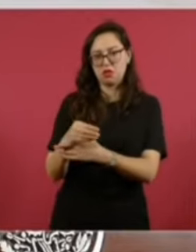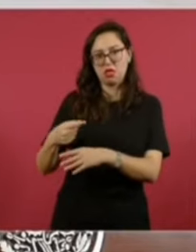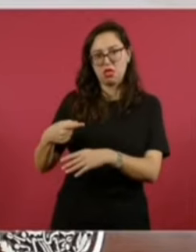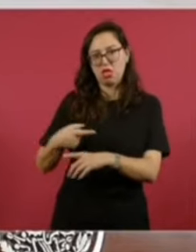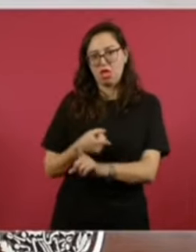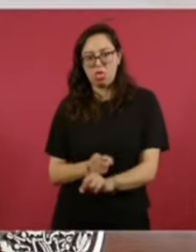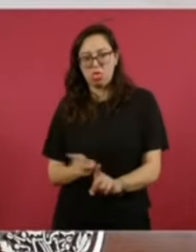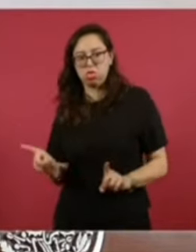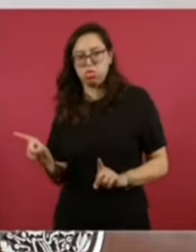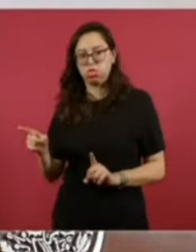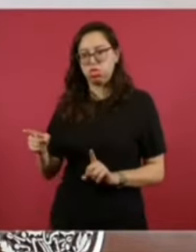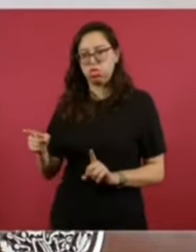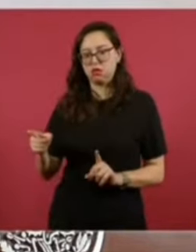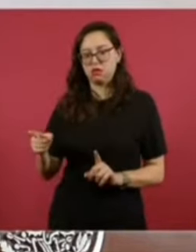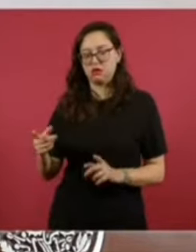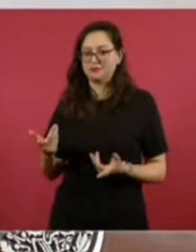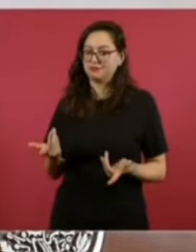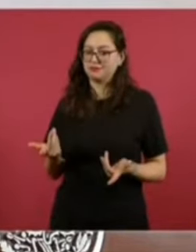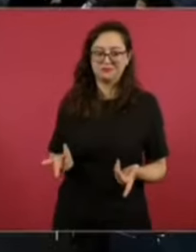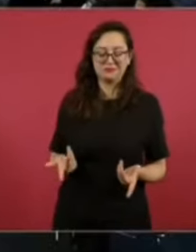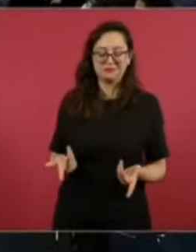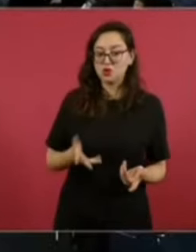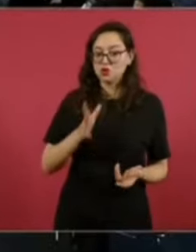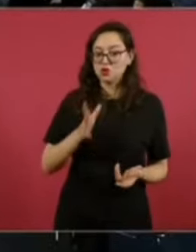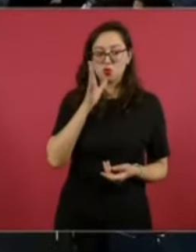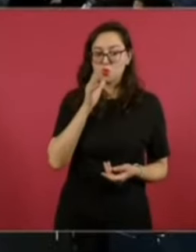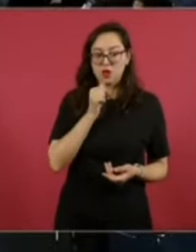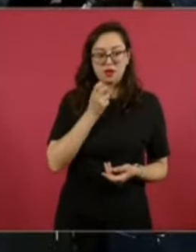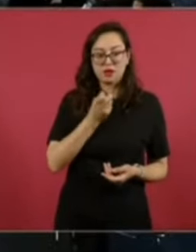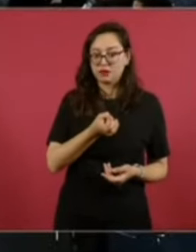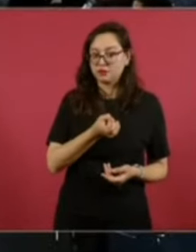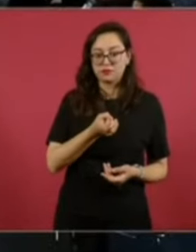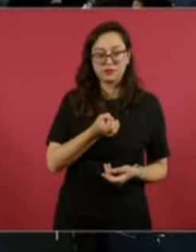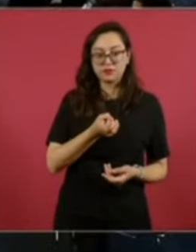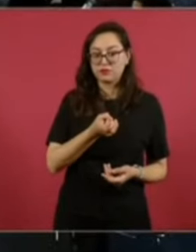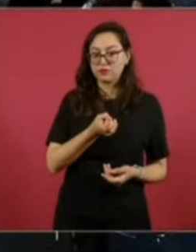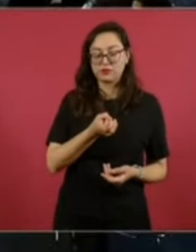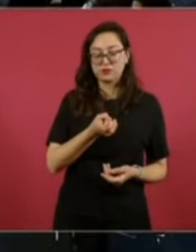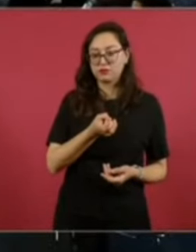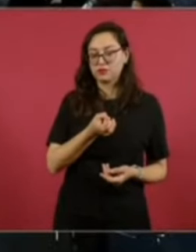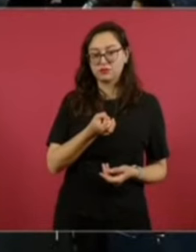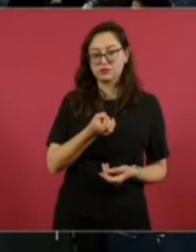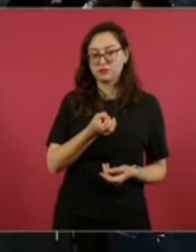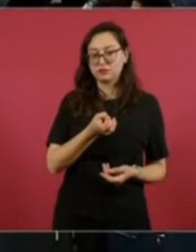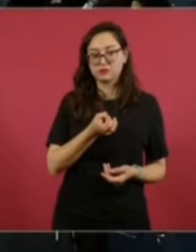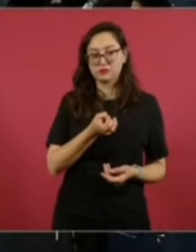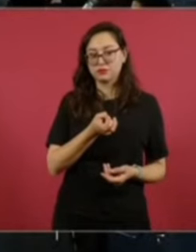O no puede haber una relación de